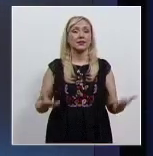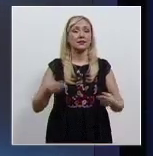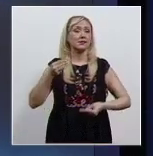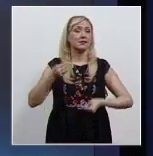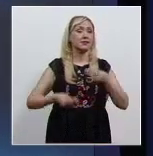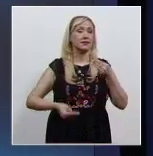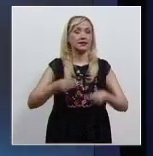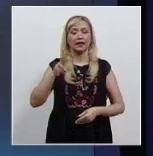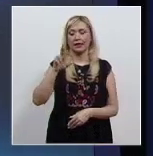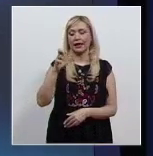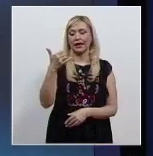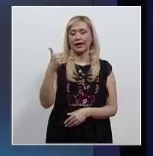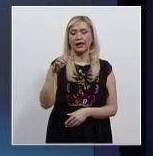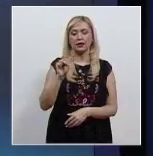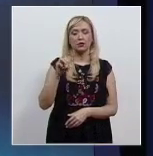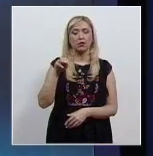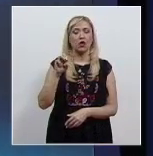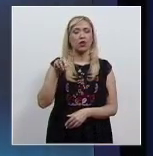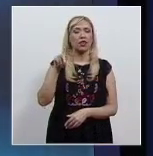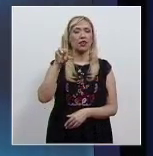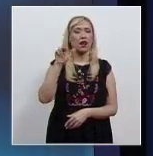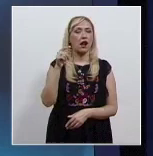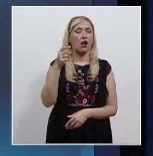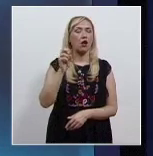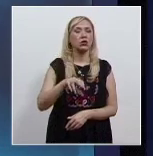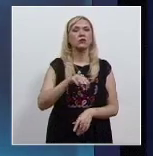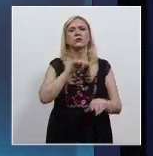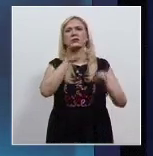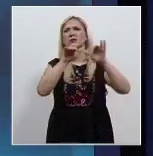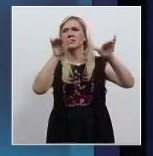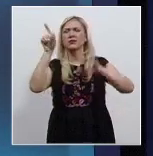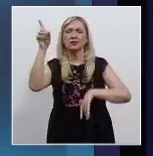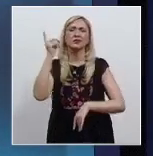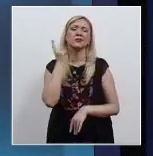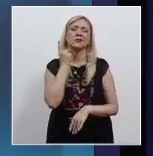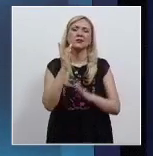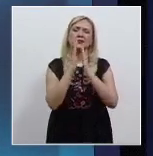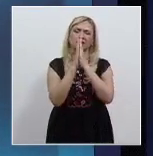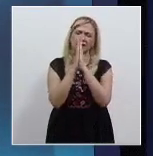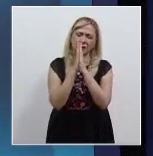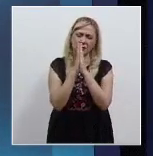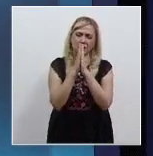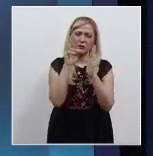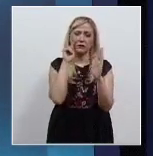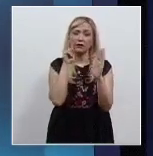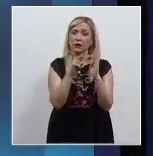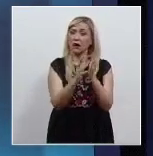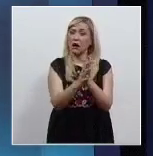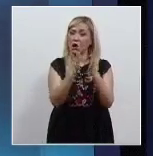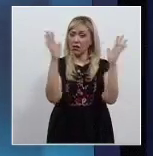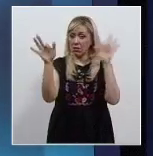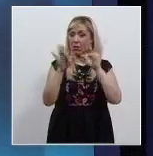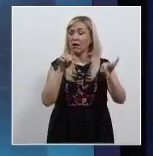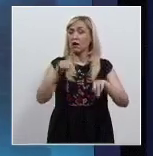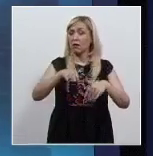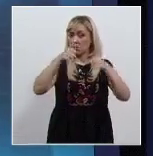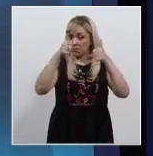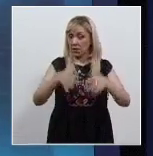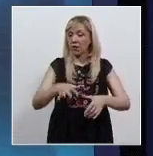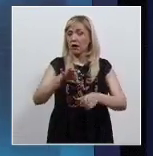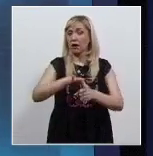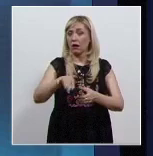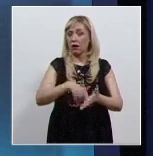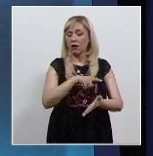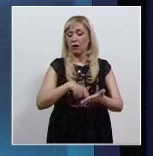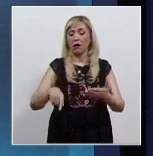magistrado Reyes Rodríguez Mondragón llamó al Congreso a tomar en cuenta la enorme labor que tendrá el Tribunal Electoral de cara a